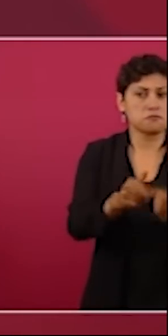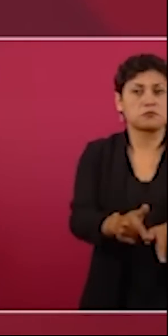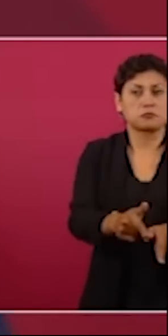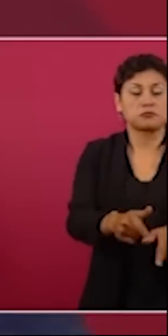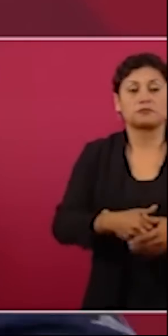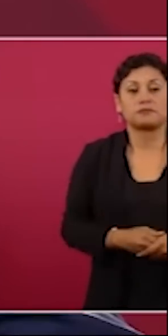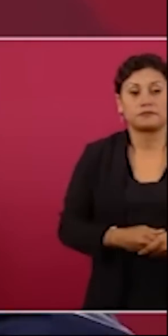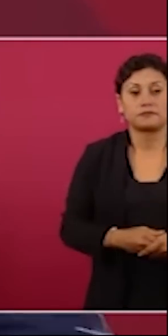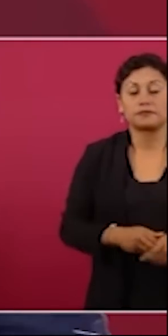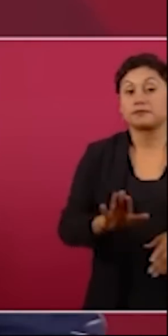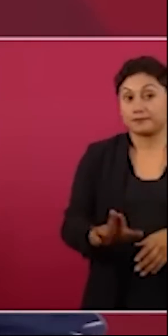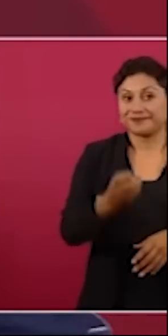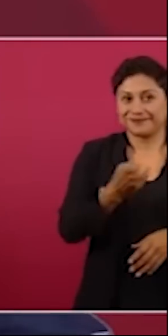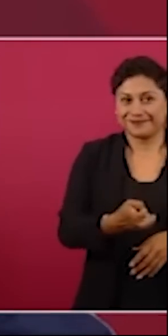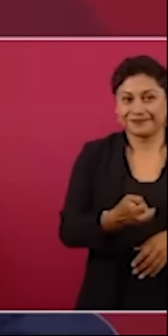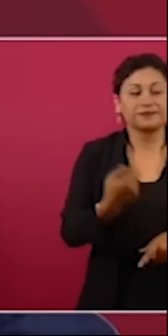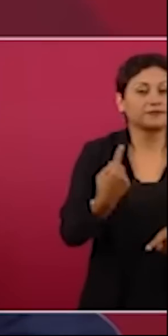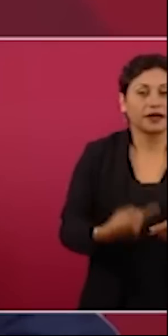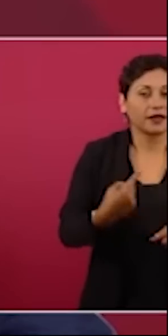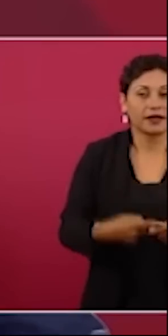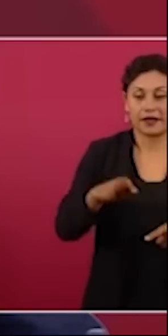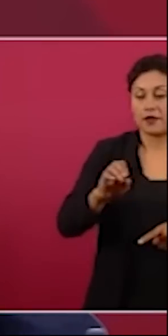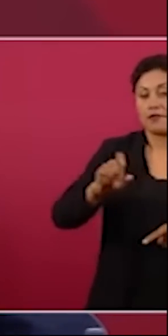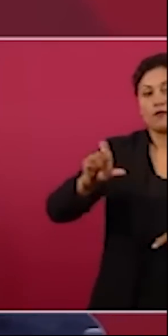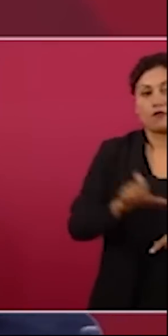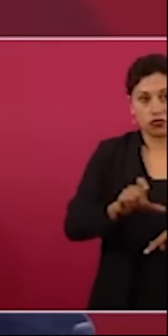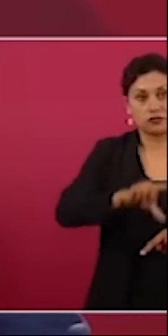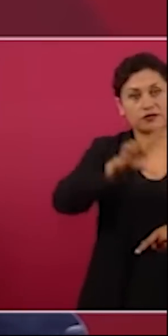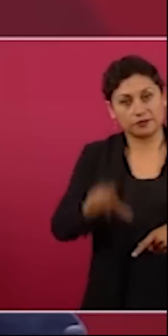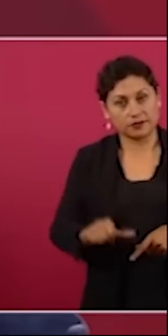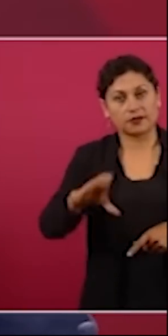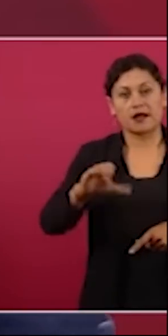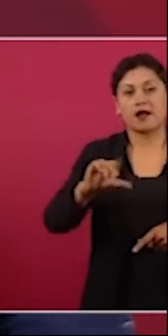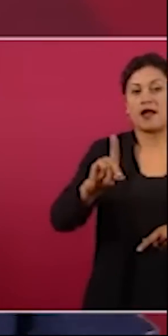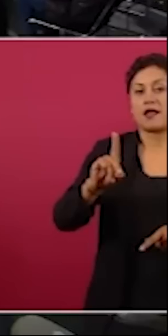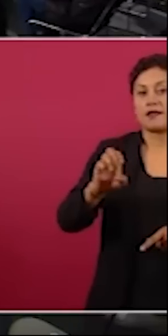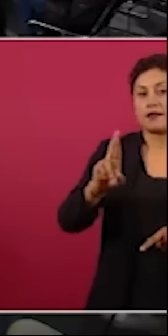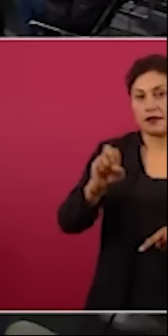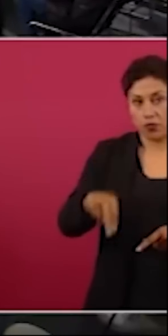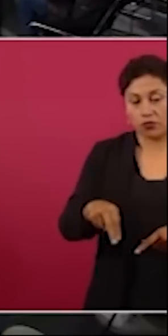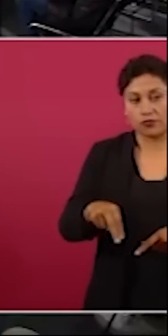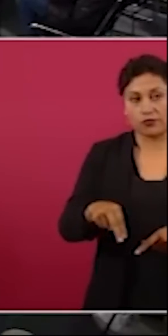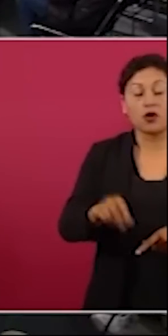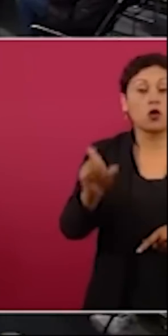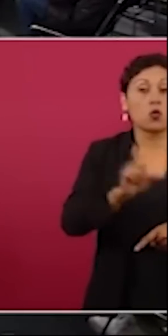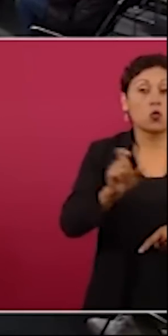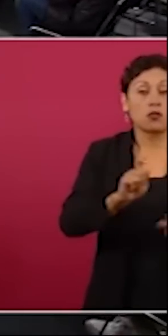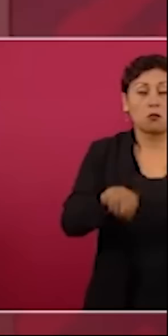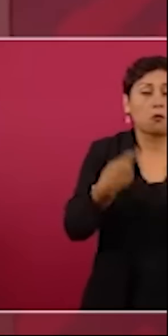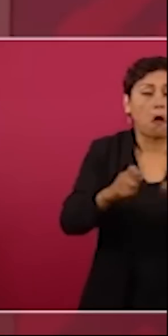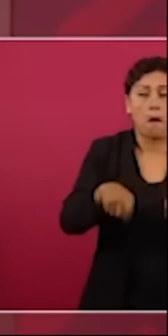ahí con Fox sobre todo con Calderón fue cuando más concesiones se entregaron